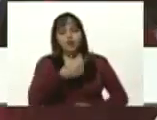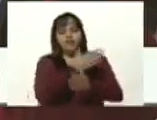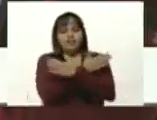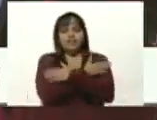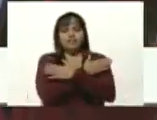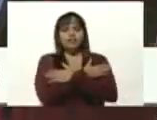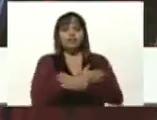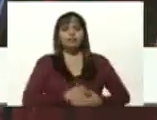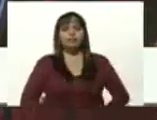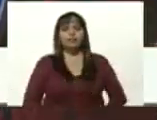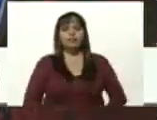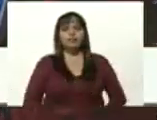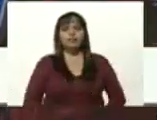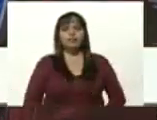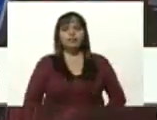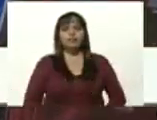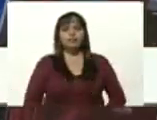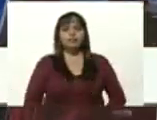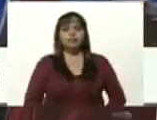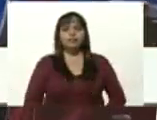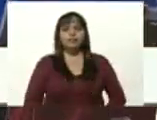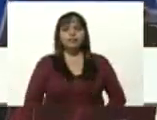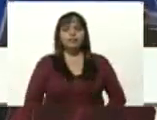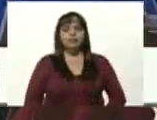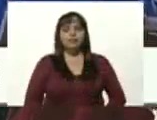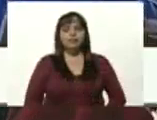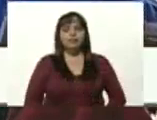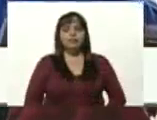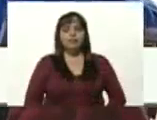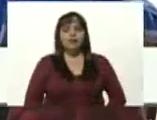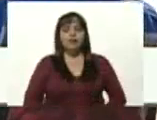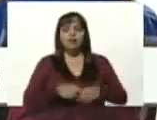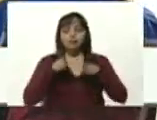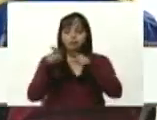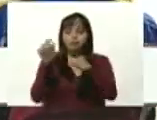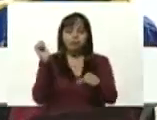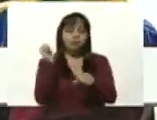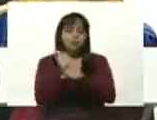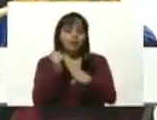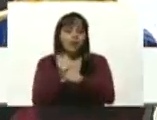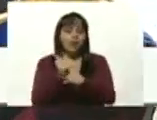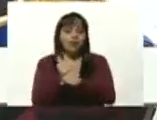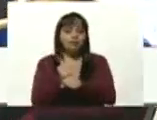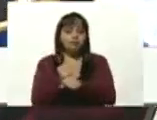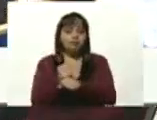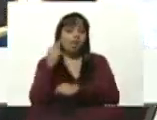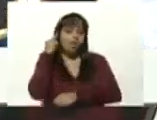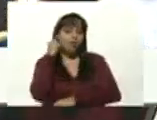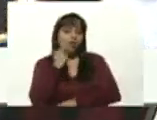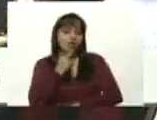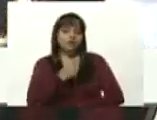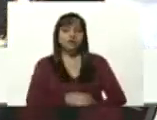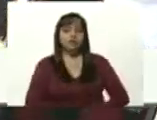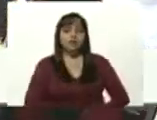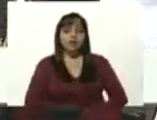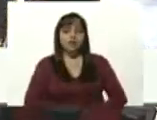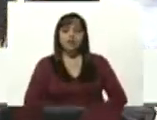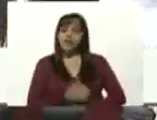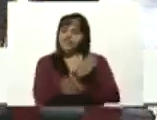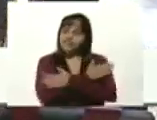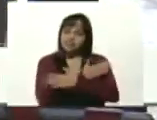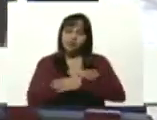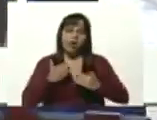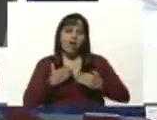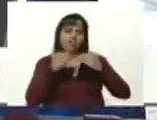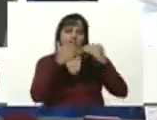allá Ángel Marcano a la clase obrera de Guayana por avanzar en el